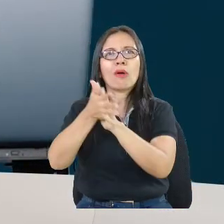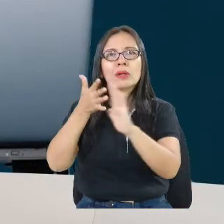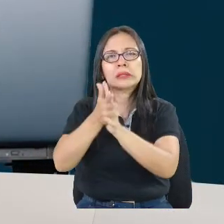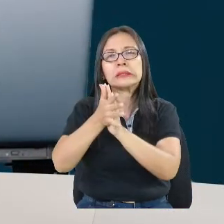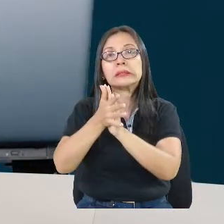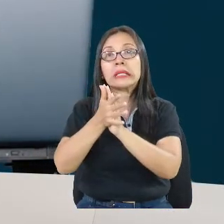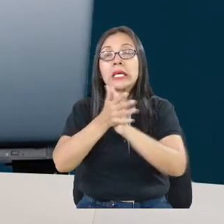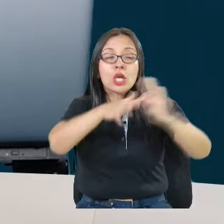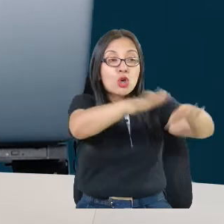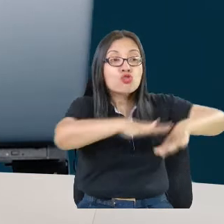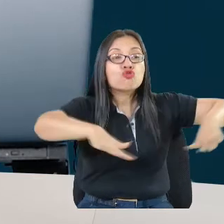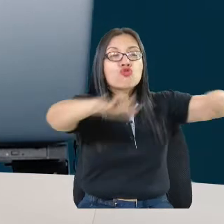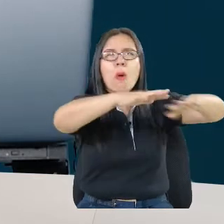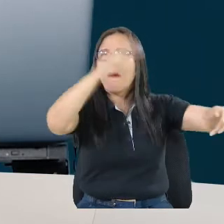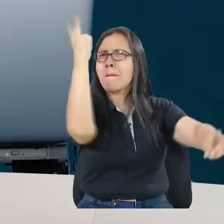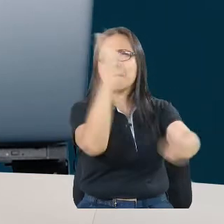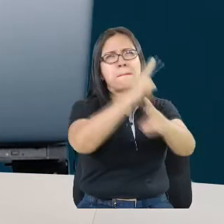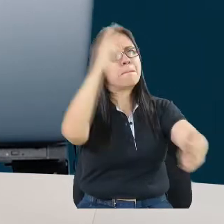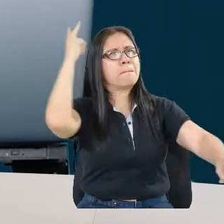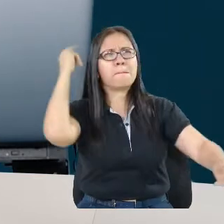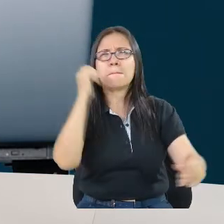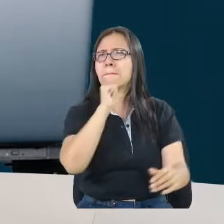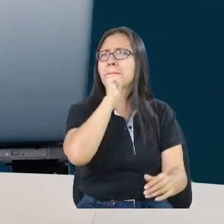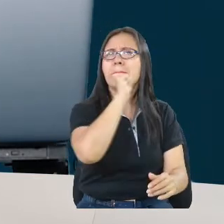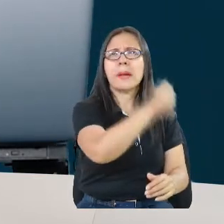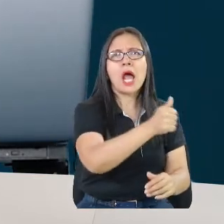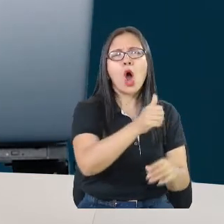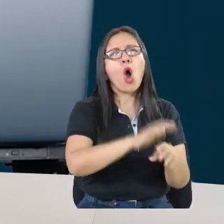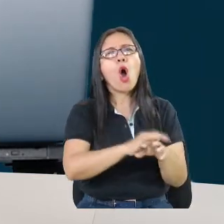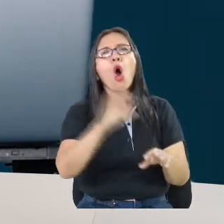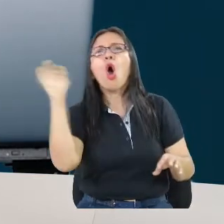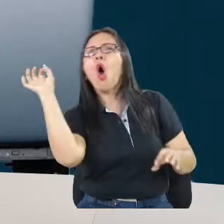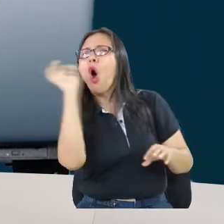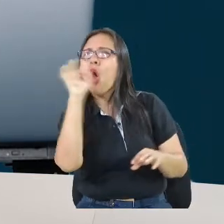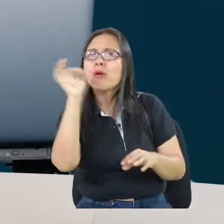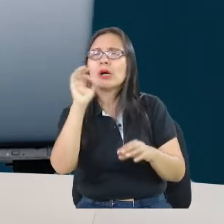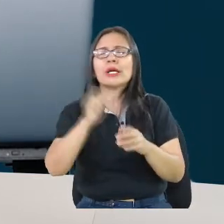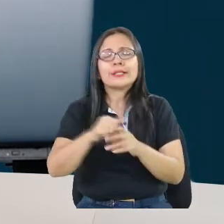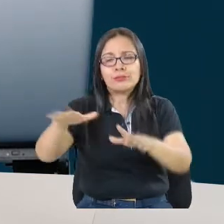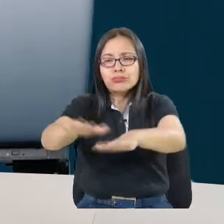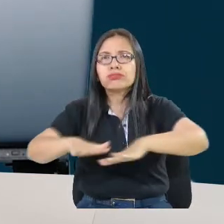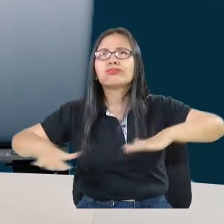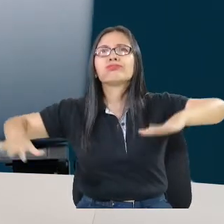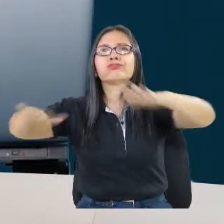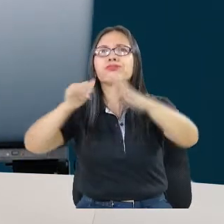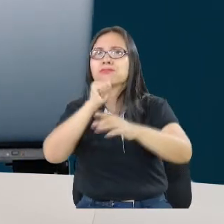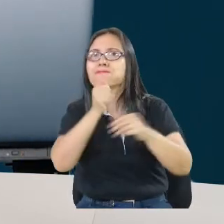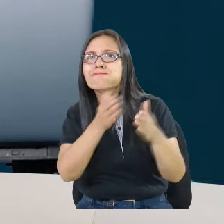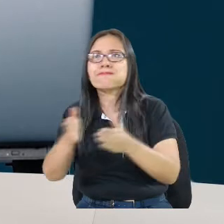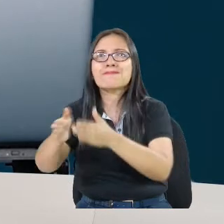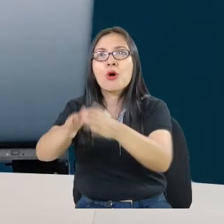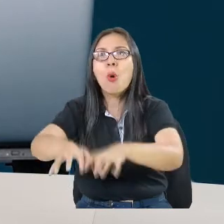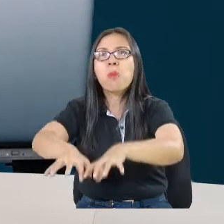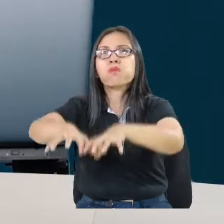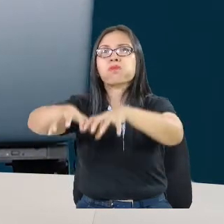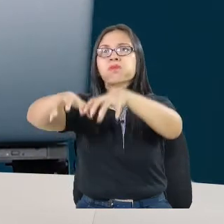amenaza, cuál es la zona de inundación de la ciudad, fluvial y pluvial. Bueno, pueden, digamos, que interactuar y jugar con